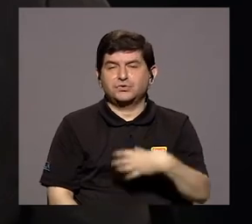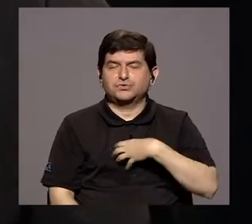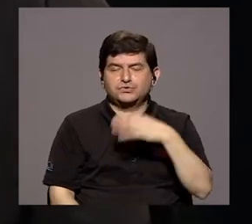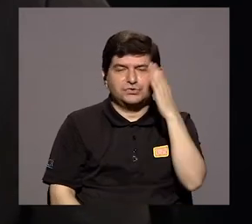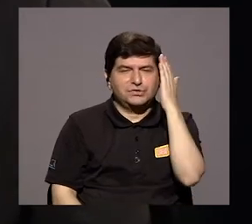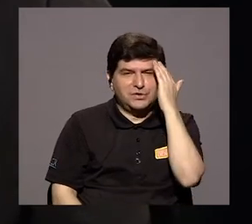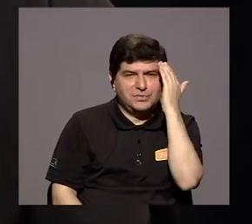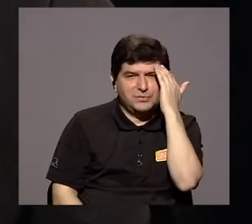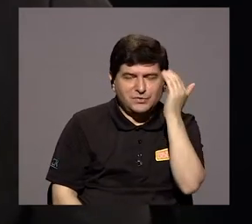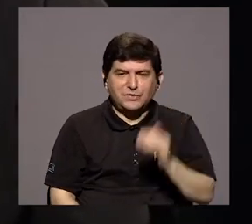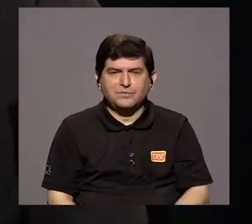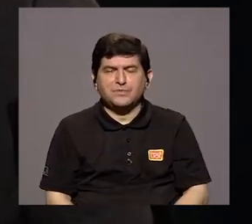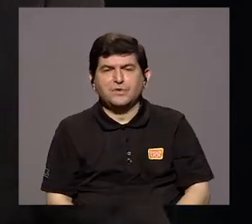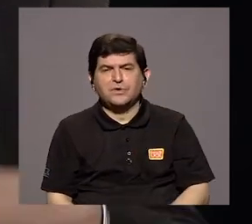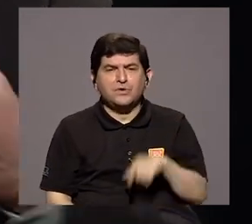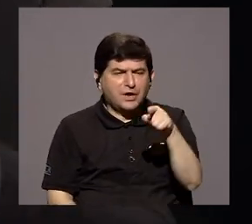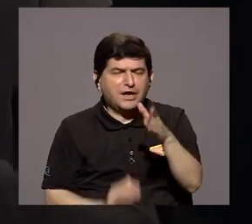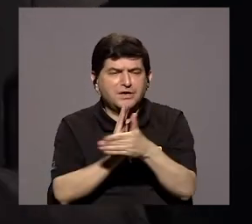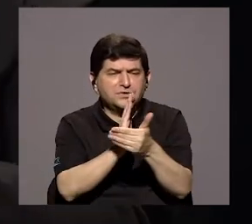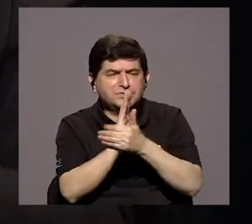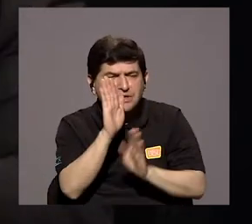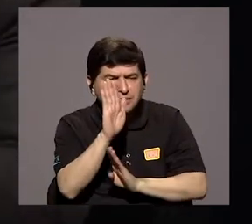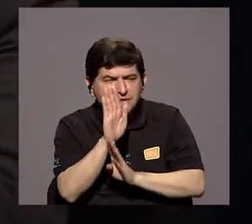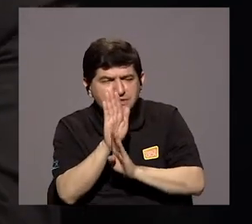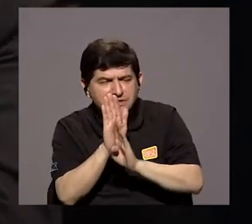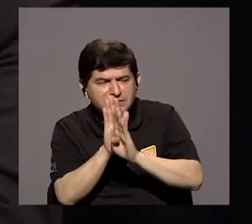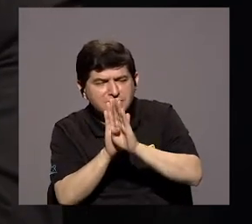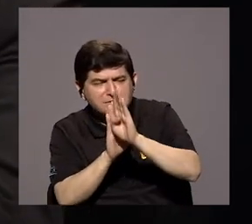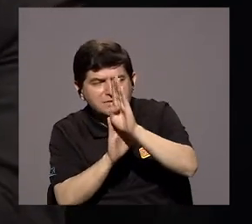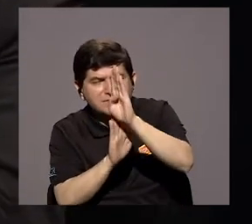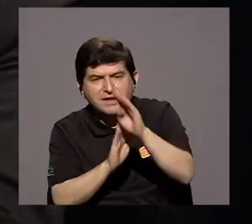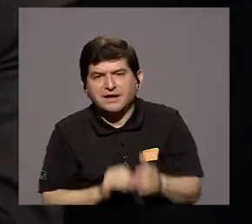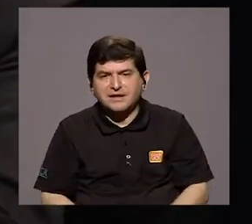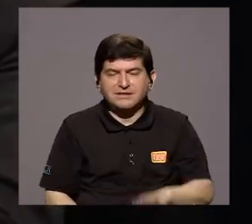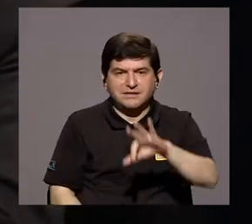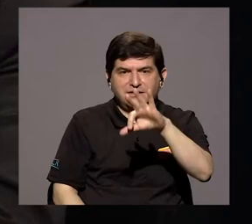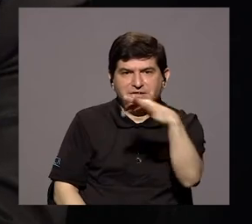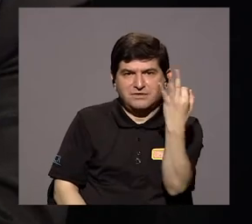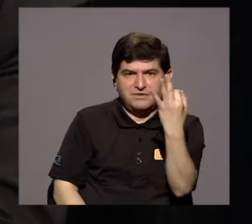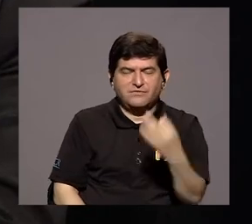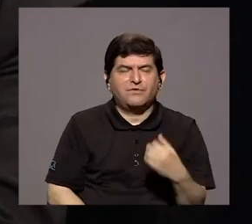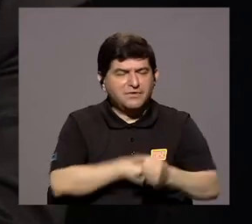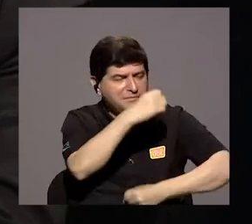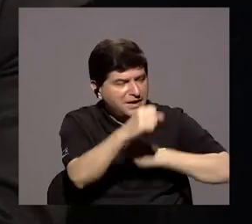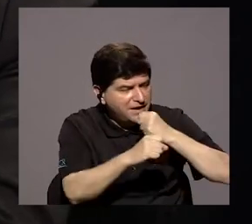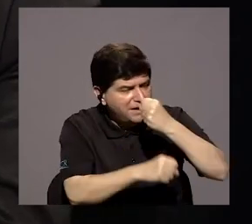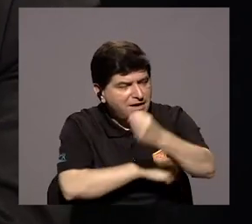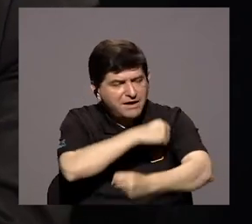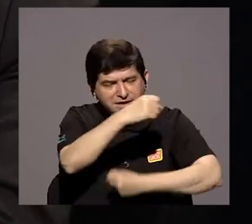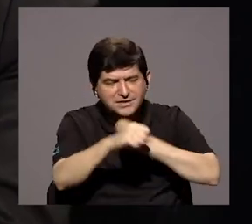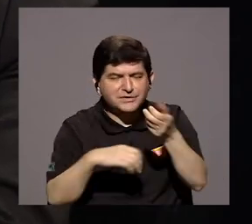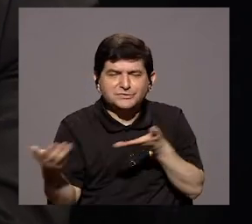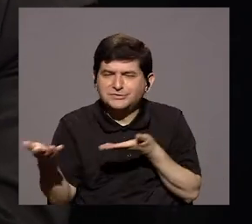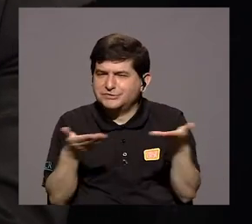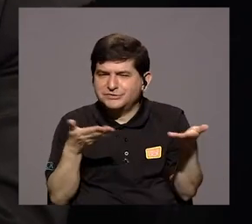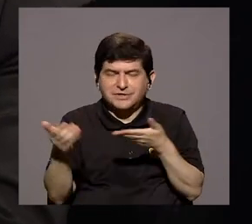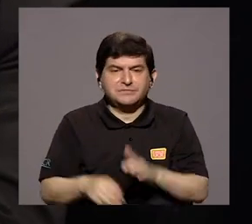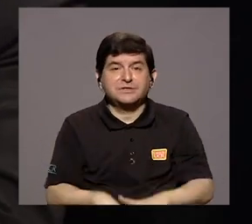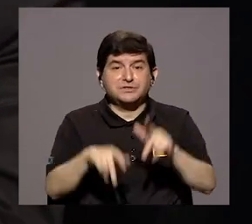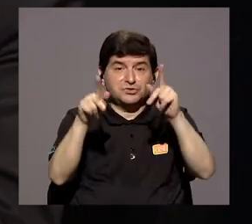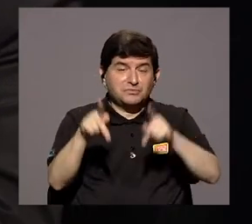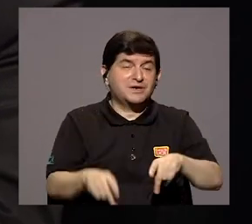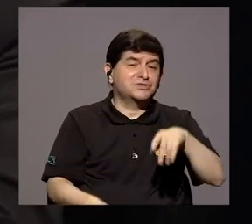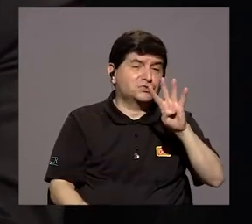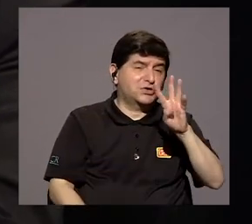personas que han sido desarrollando sus habilidades, sus talentos en manera de tantos años que han estado prestando sus servicios. Gente que tiene